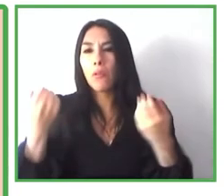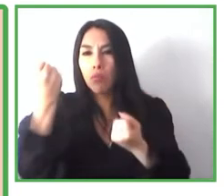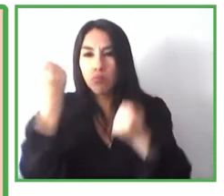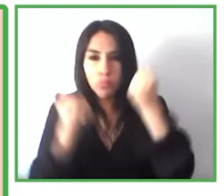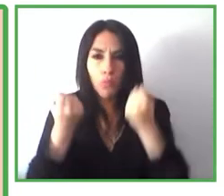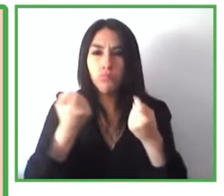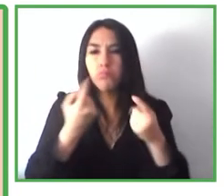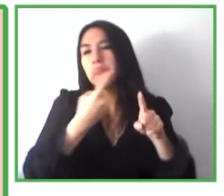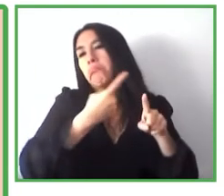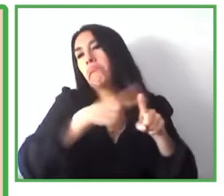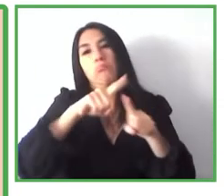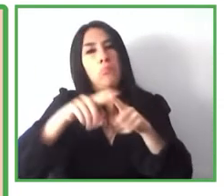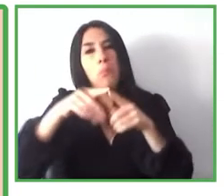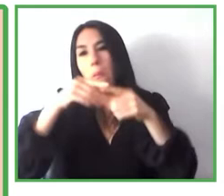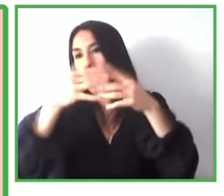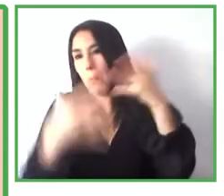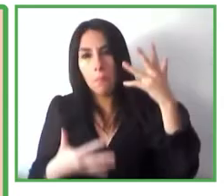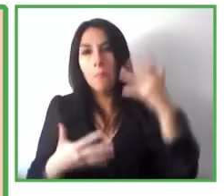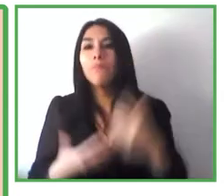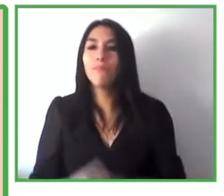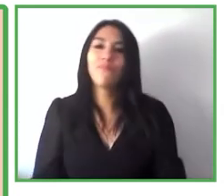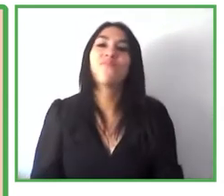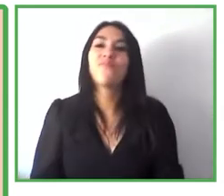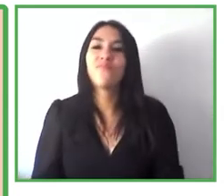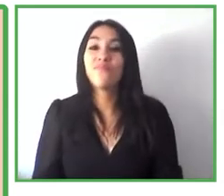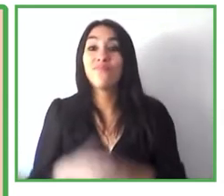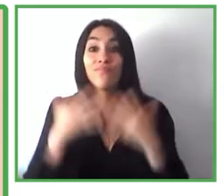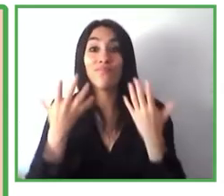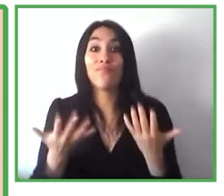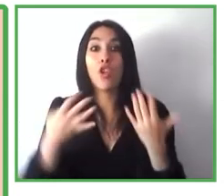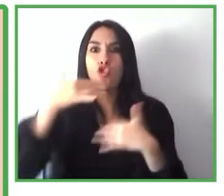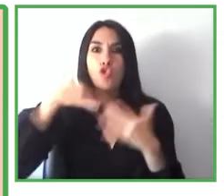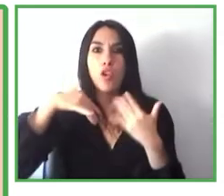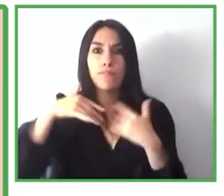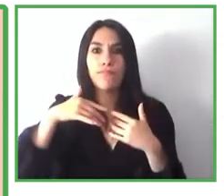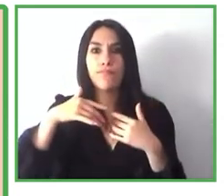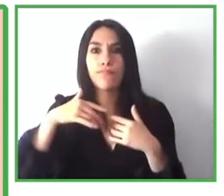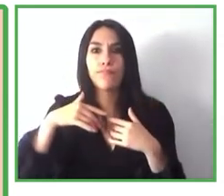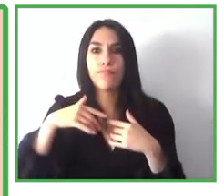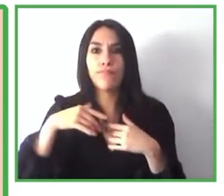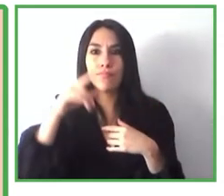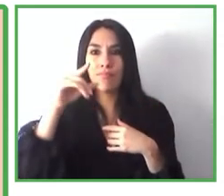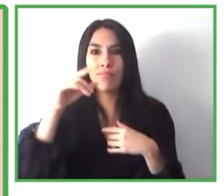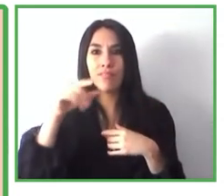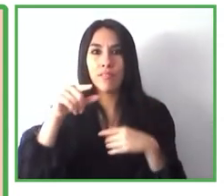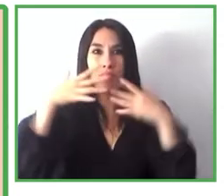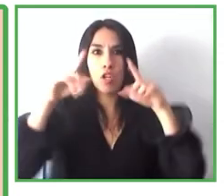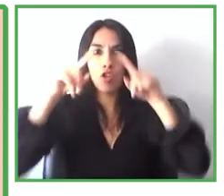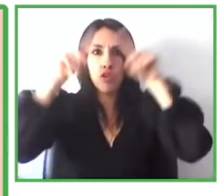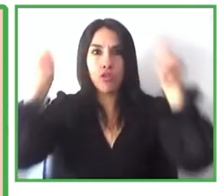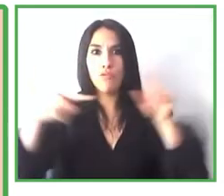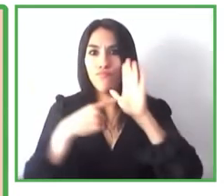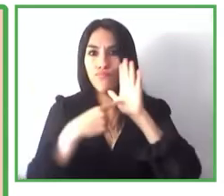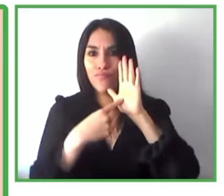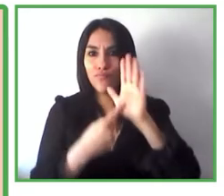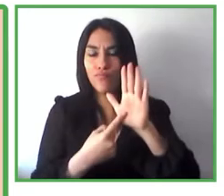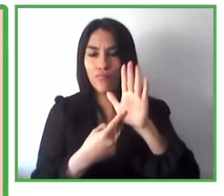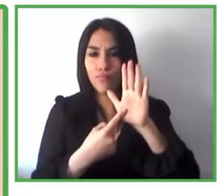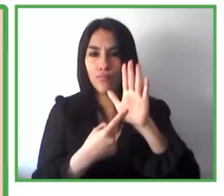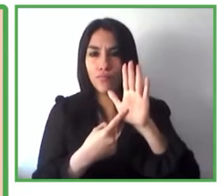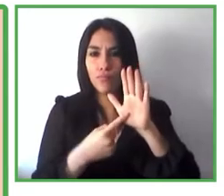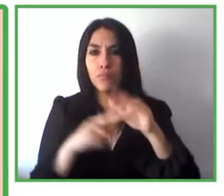en este contexto del ecosistema del clúster cuando hablamos nosotros del diseño de espacios nos gusta